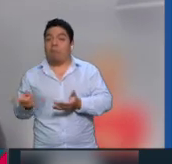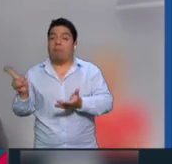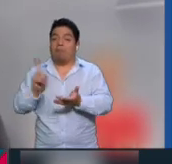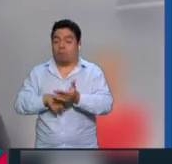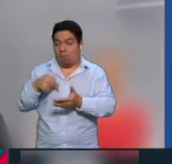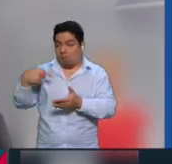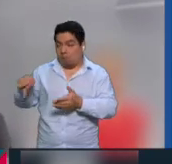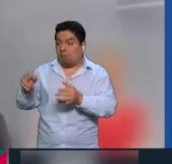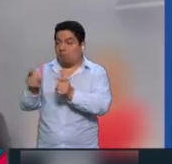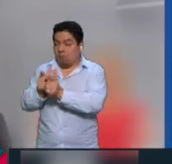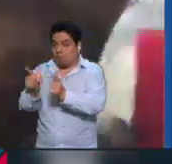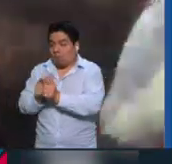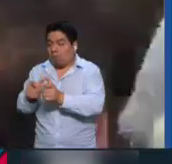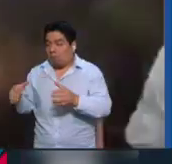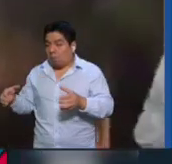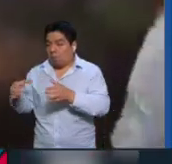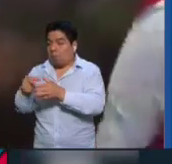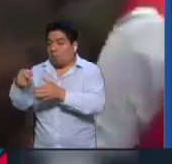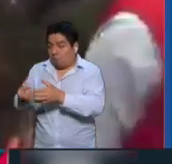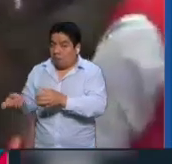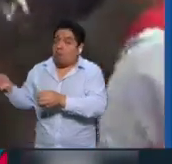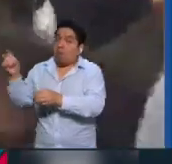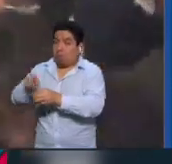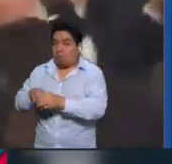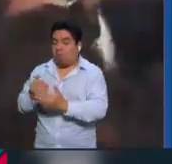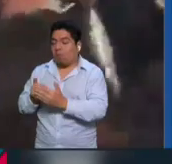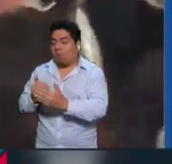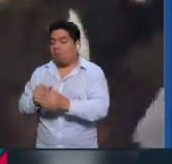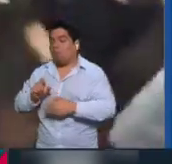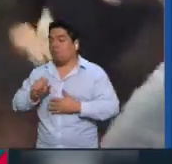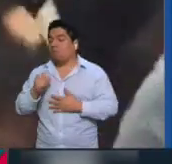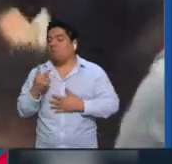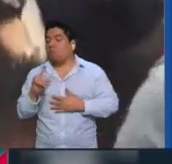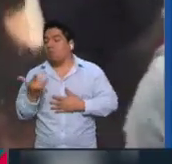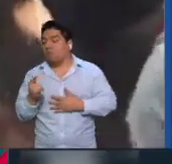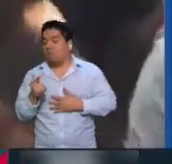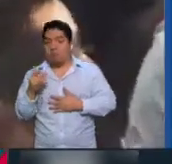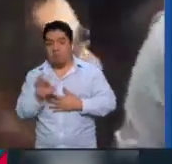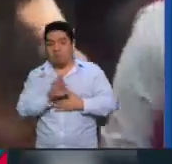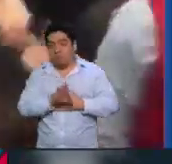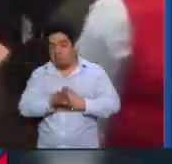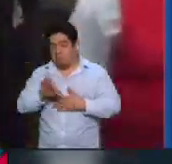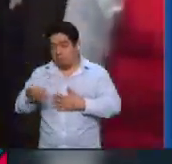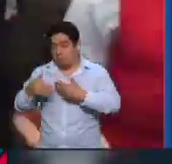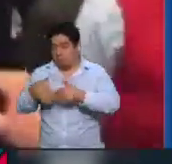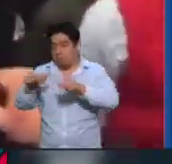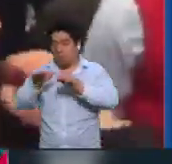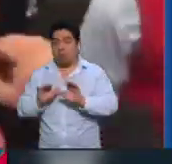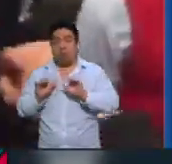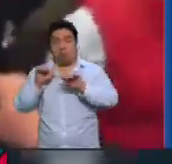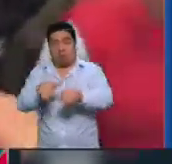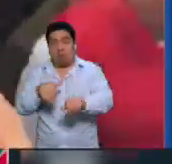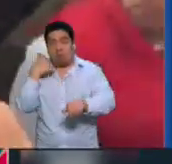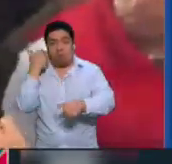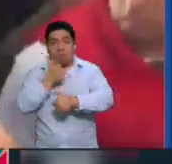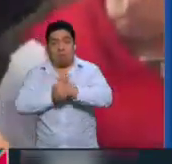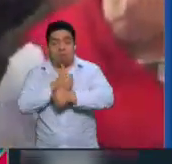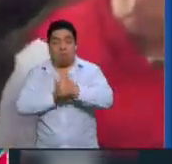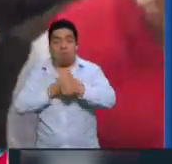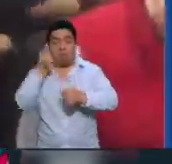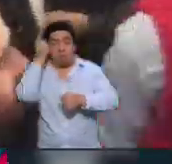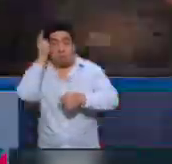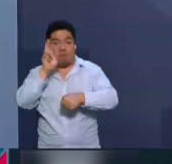misma organización política la que resuelva antes del 22 de julio, pues en esa fecha se abrirá el registro para quienes busquen competir por la